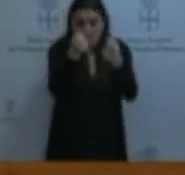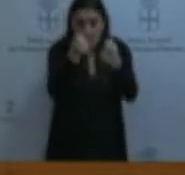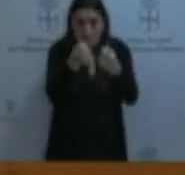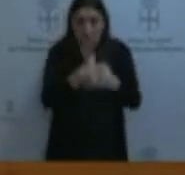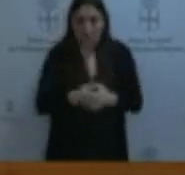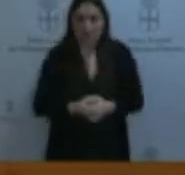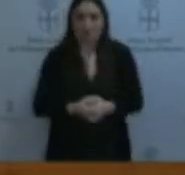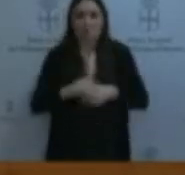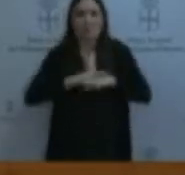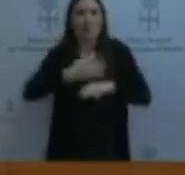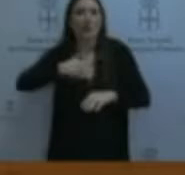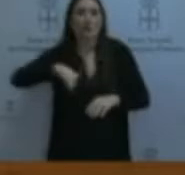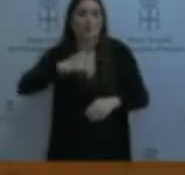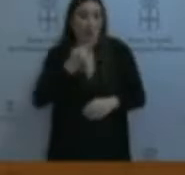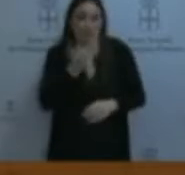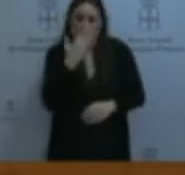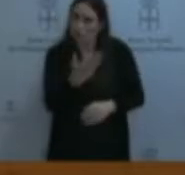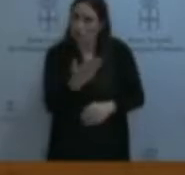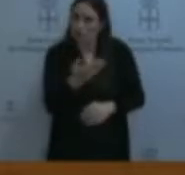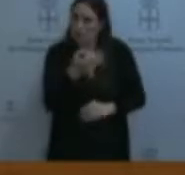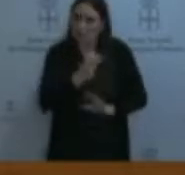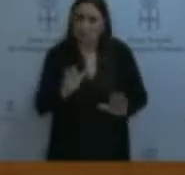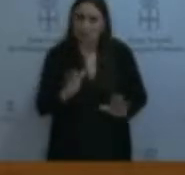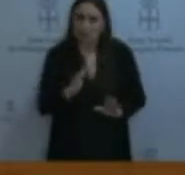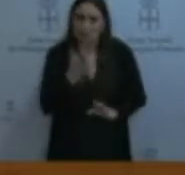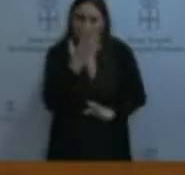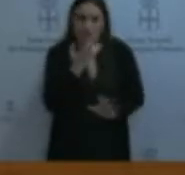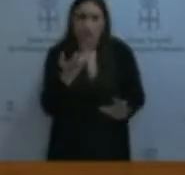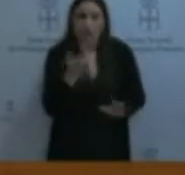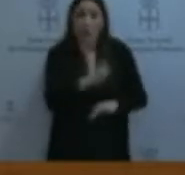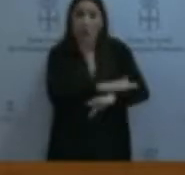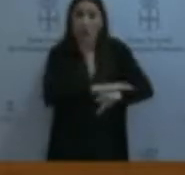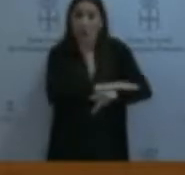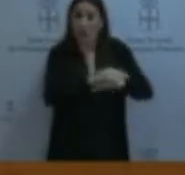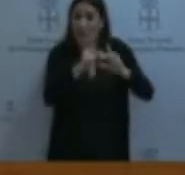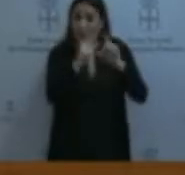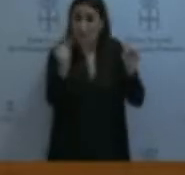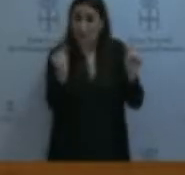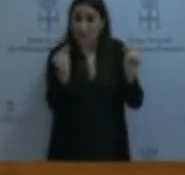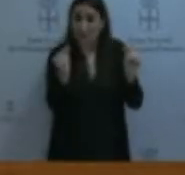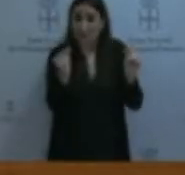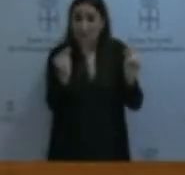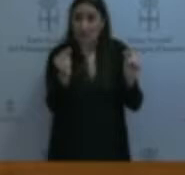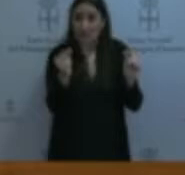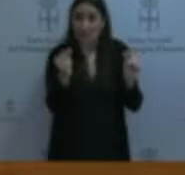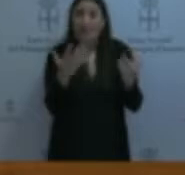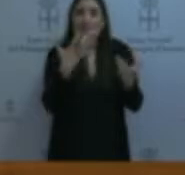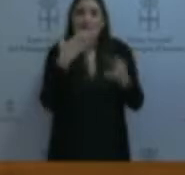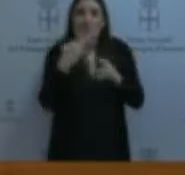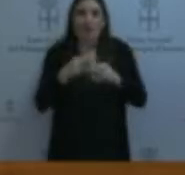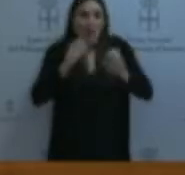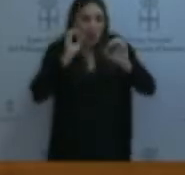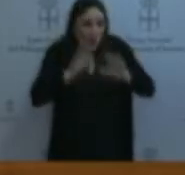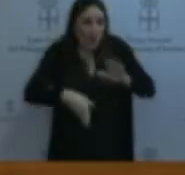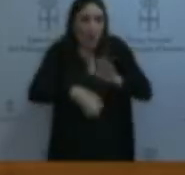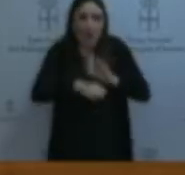Para nosotros, lo decimos de verdad y con toda la serenidad, el gobierno asturiano, tal como de continuar esta política, es un arma de